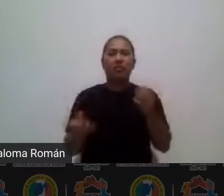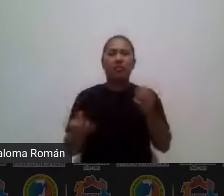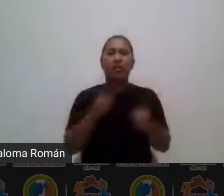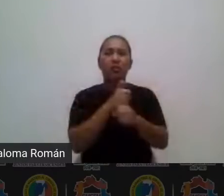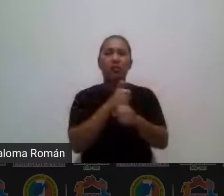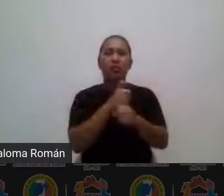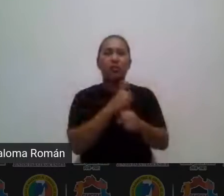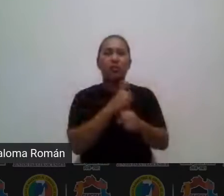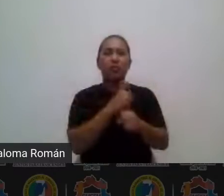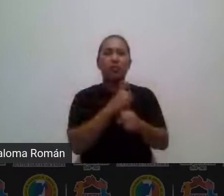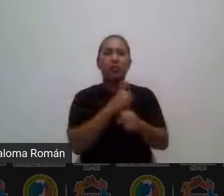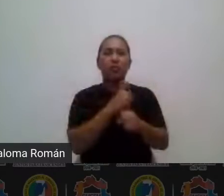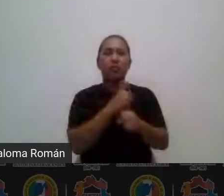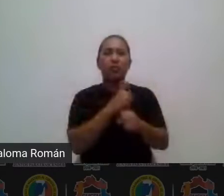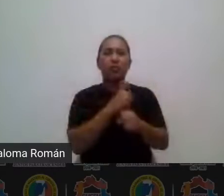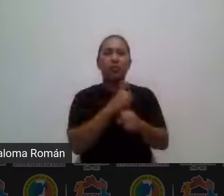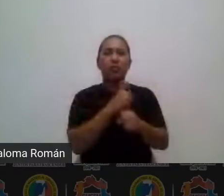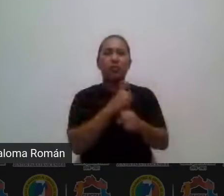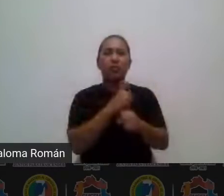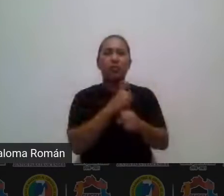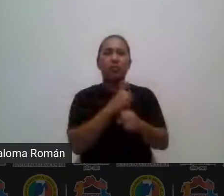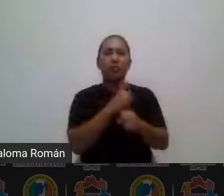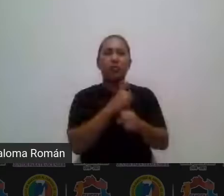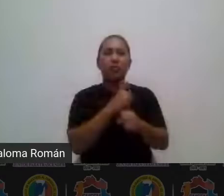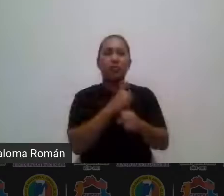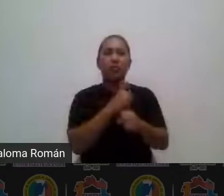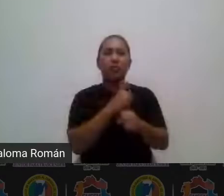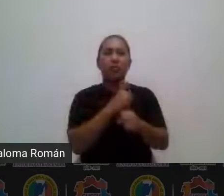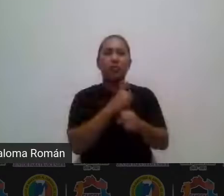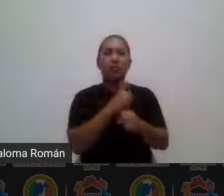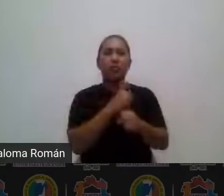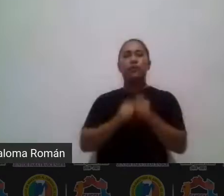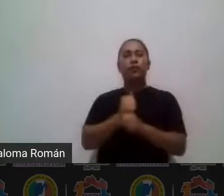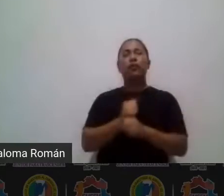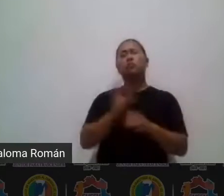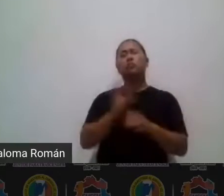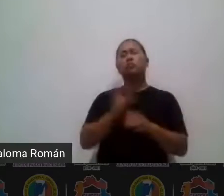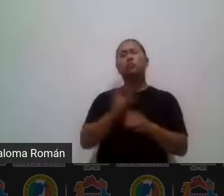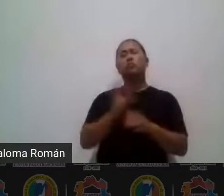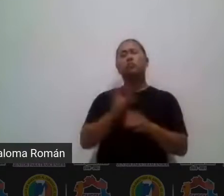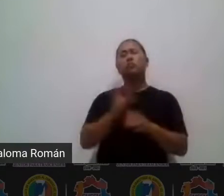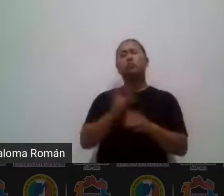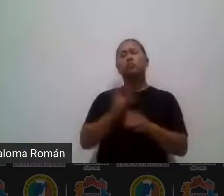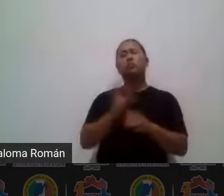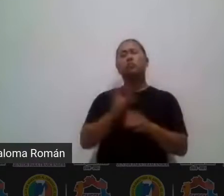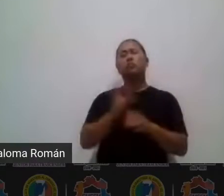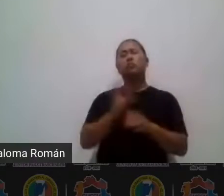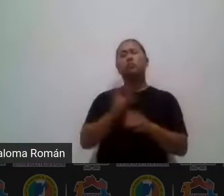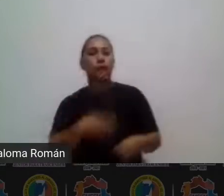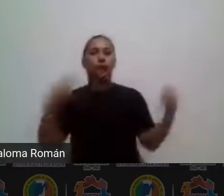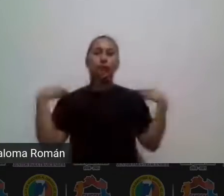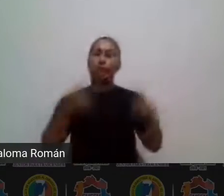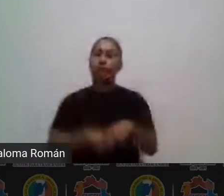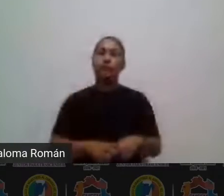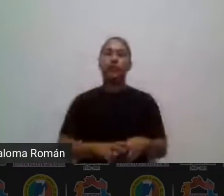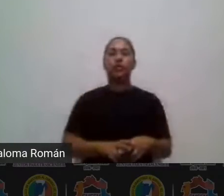oportunidad para hacer ok bien maestras voy terminando mi presentación de hoy con esta estrategia